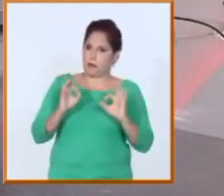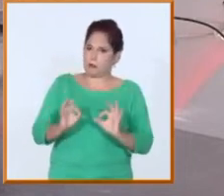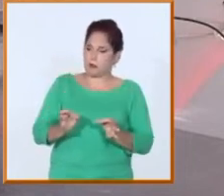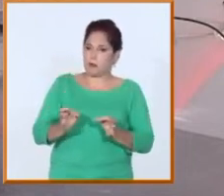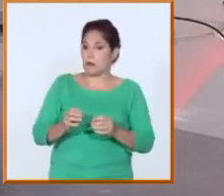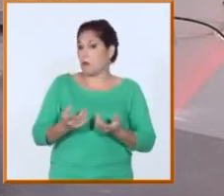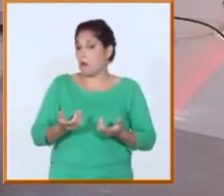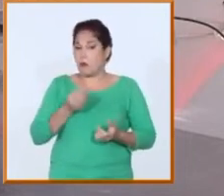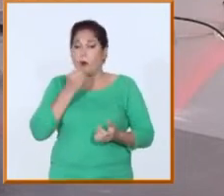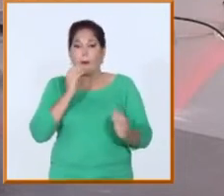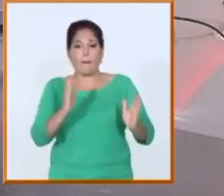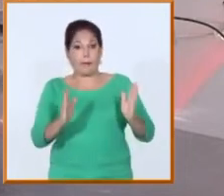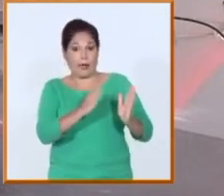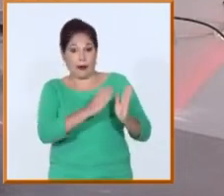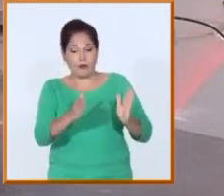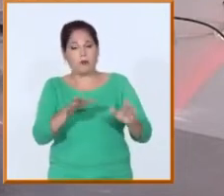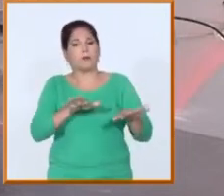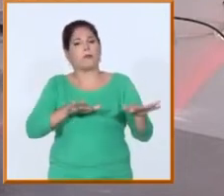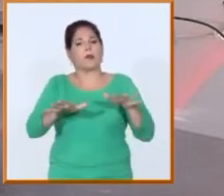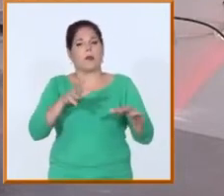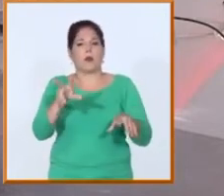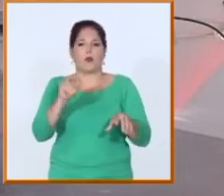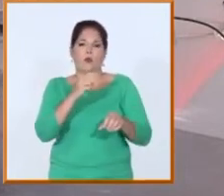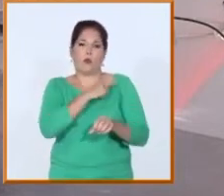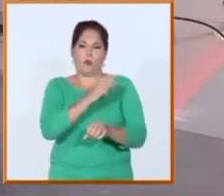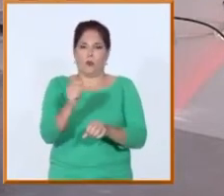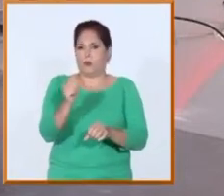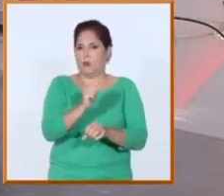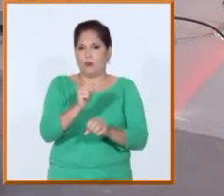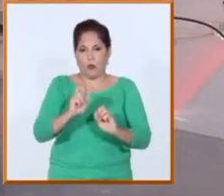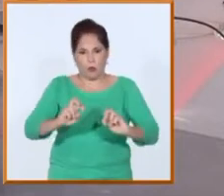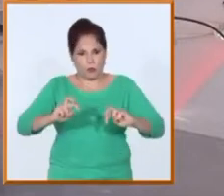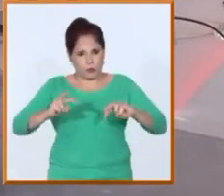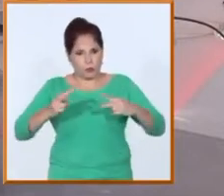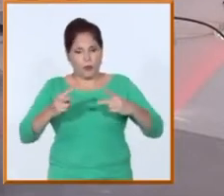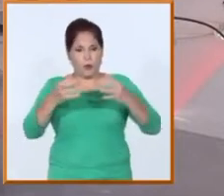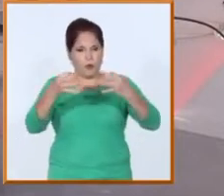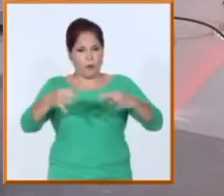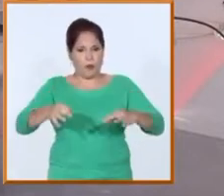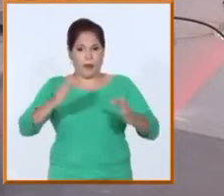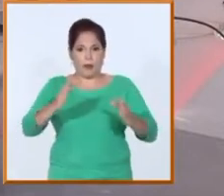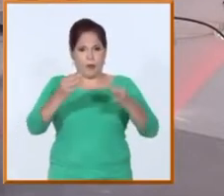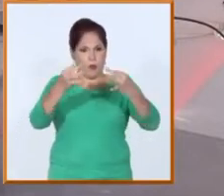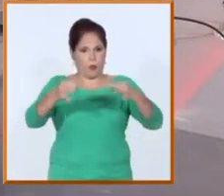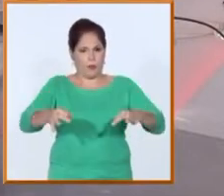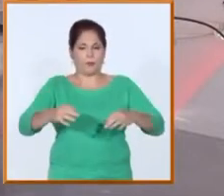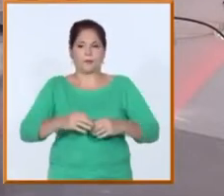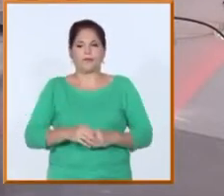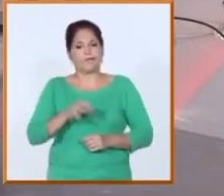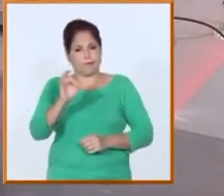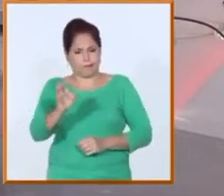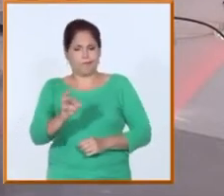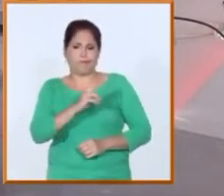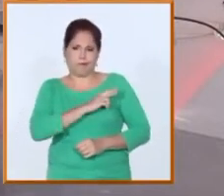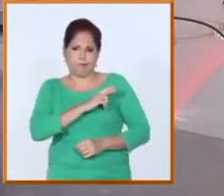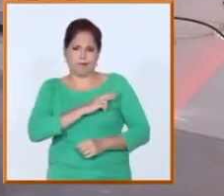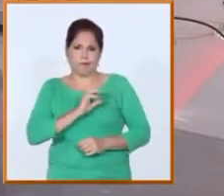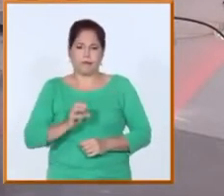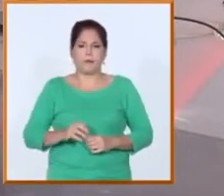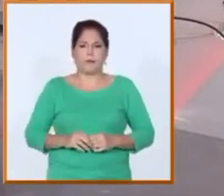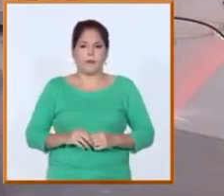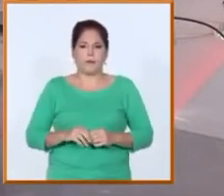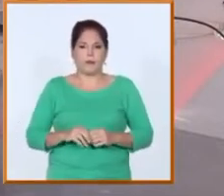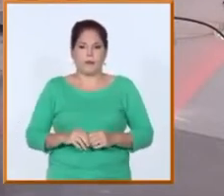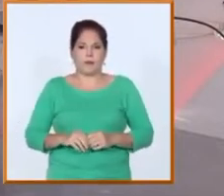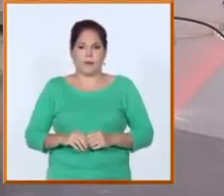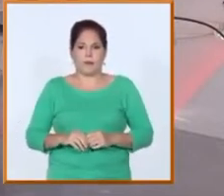también este periodo para preparar el nuevo curso o sea la reanudación del curso escolar? Sí, efectivamente Randy si tú me lo permites unos segundos esta